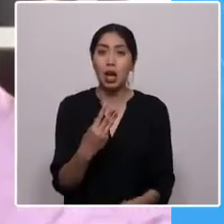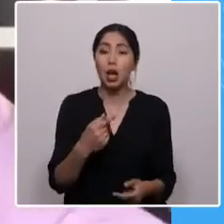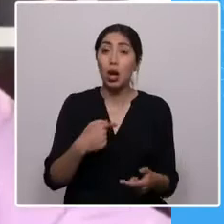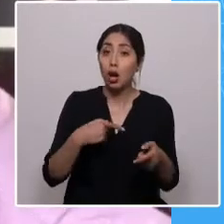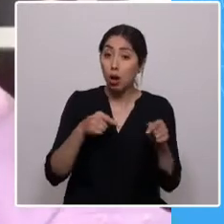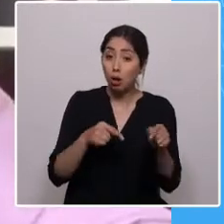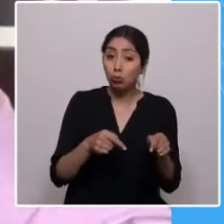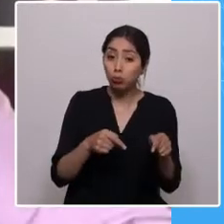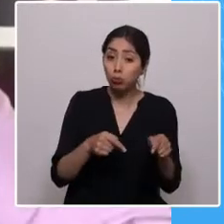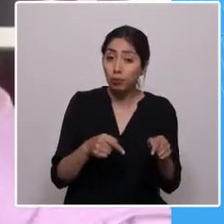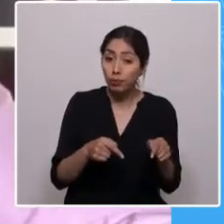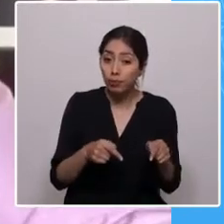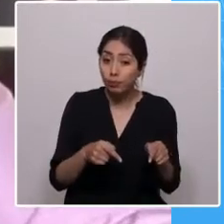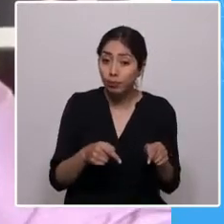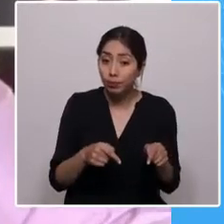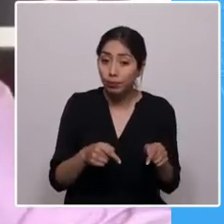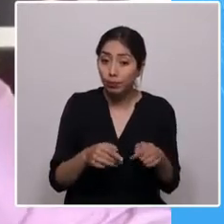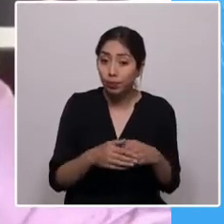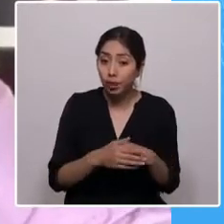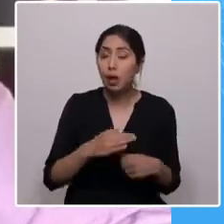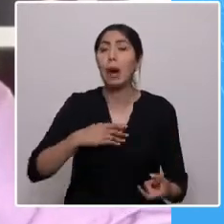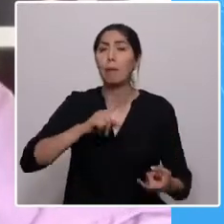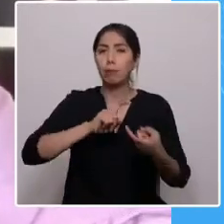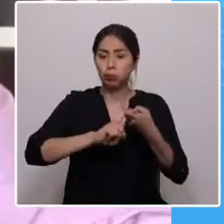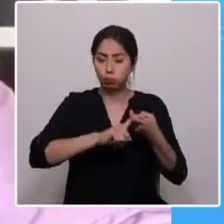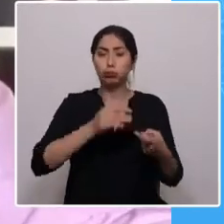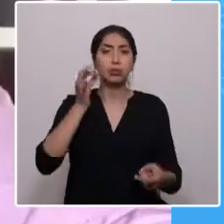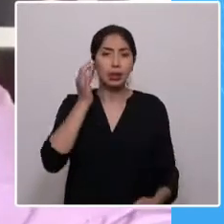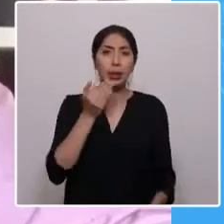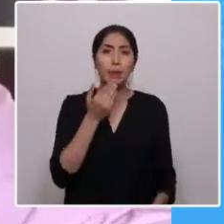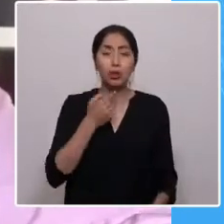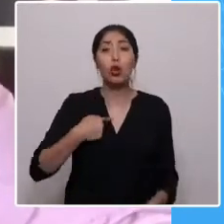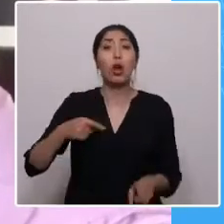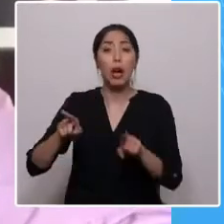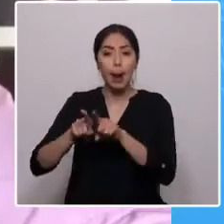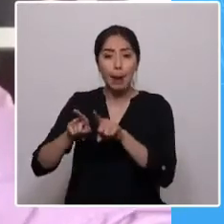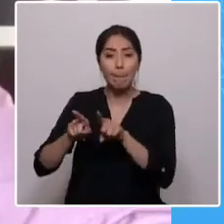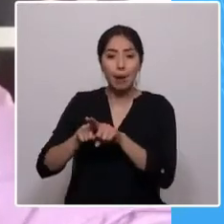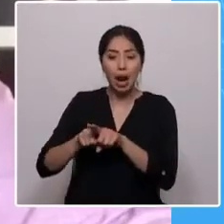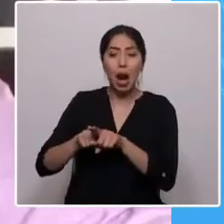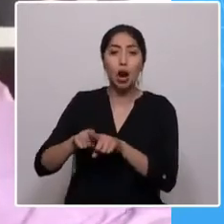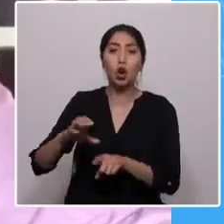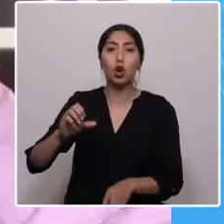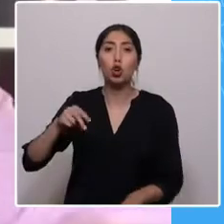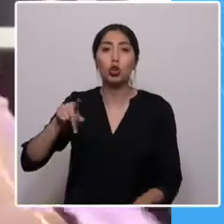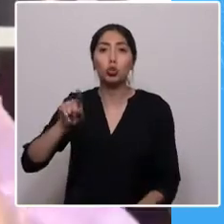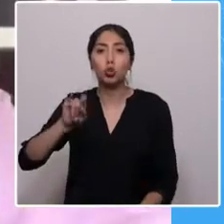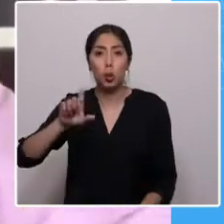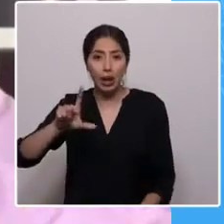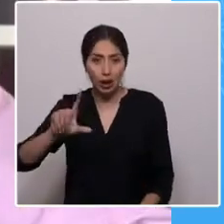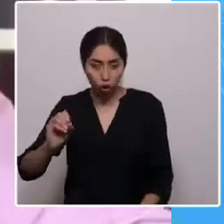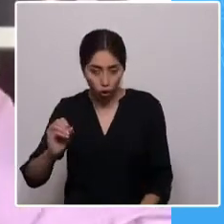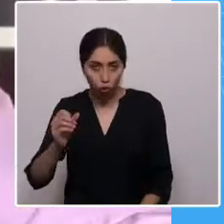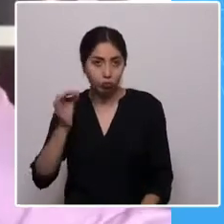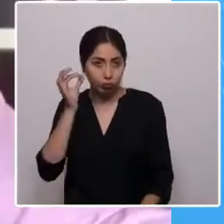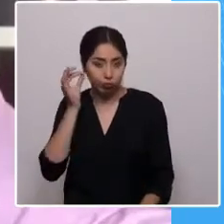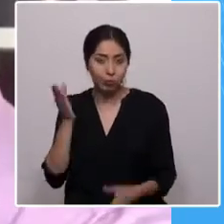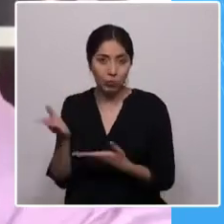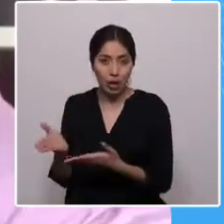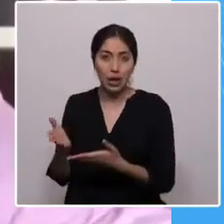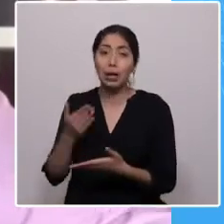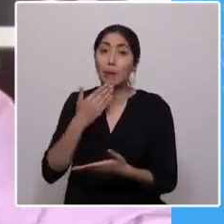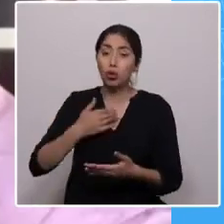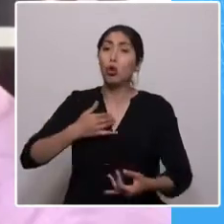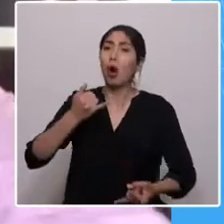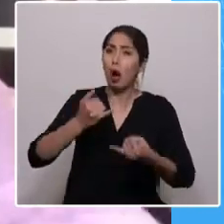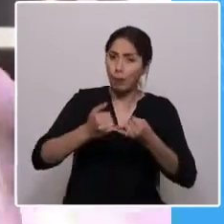de Mediodía Romina. Hermano 24x7 de mi hermana Consuelo, Bella. Amigo en quien se puede confiar. Trabajador como el que